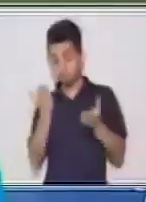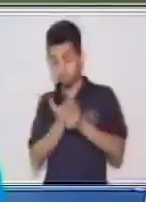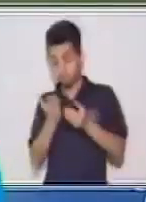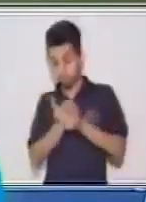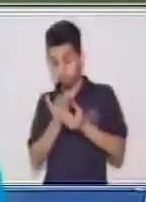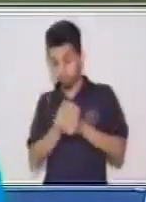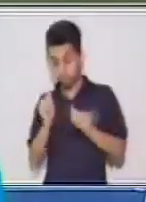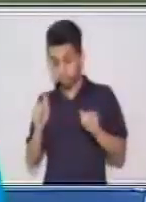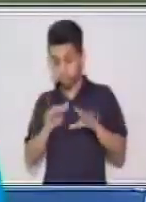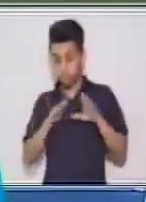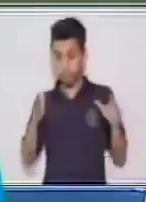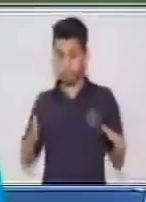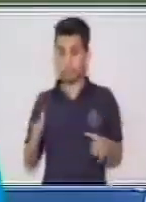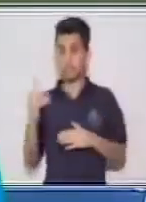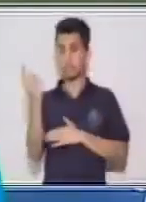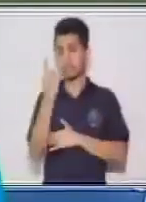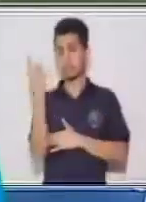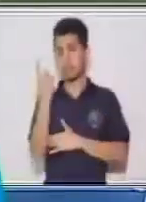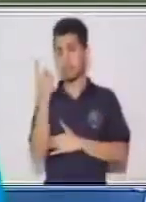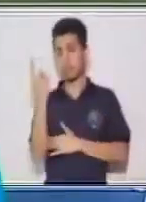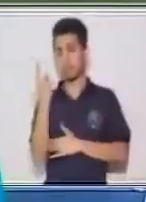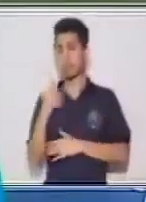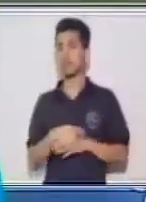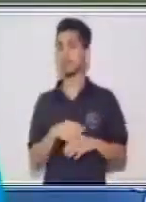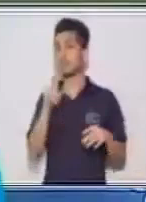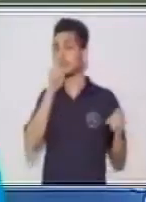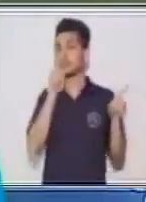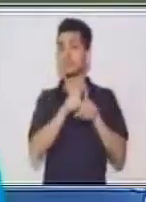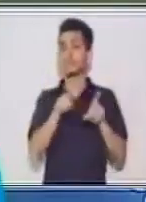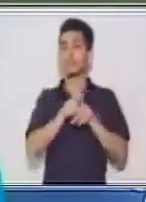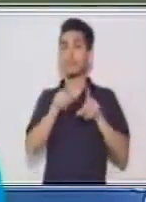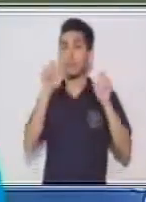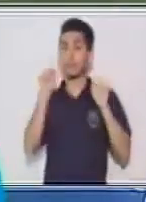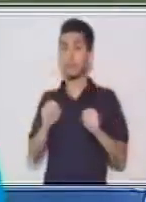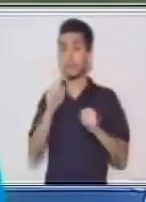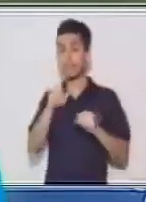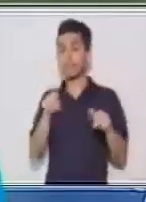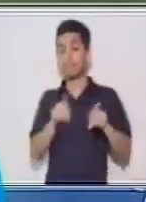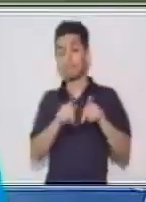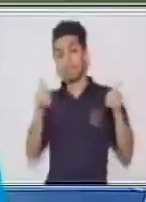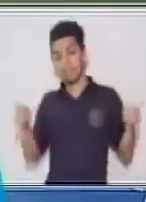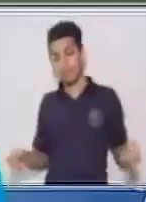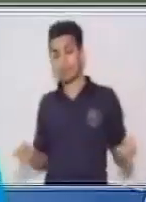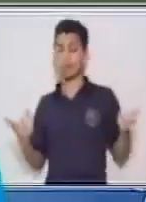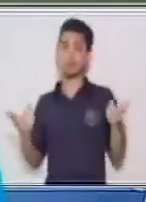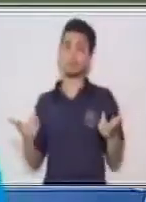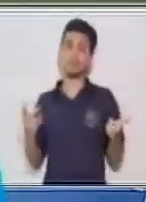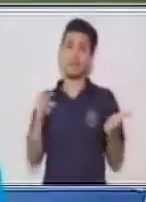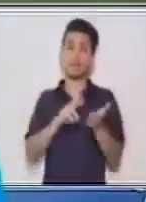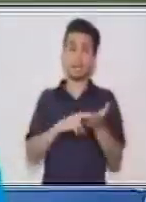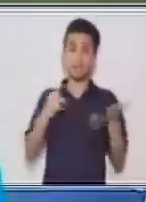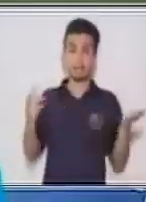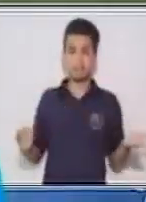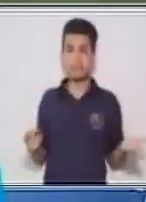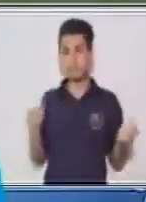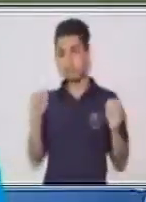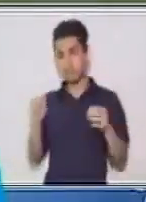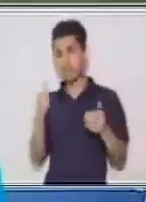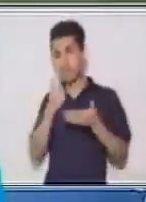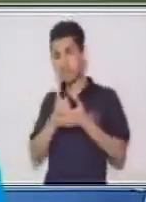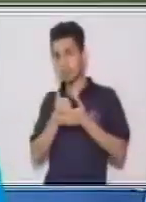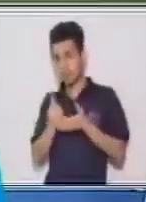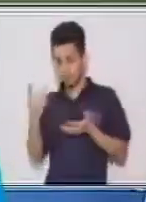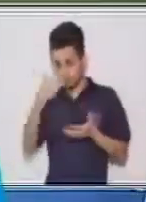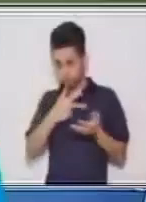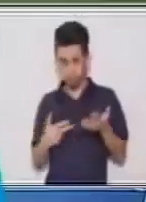que esto es importante por la organización. También puedes tener a la mano lo que son periódicos o revistas para que te puedan ayudar en la ilustración.